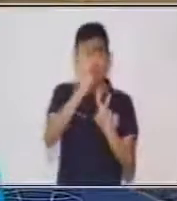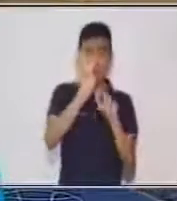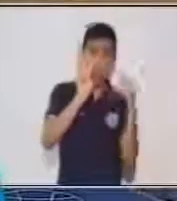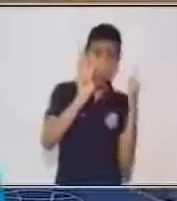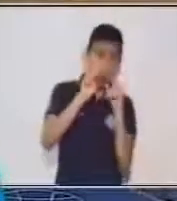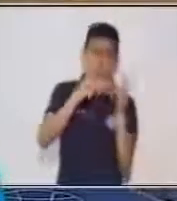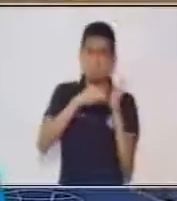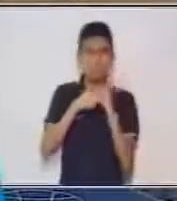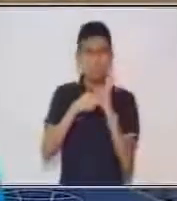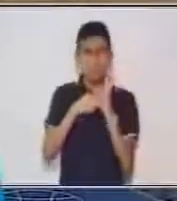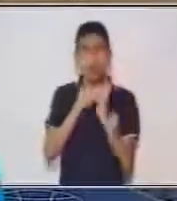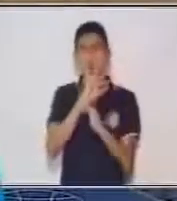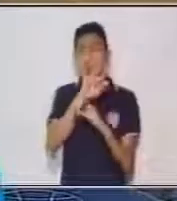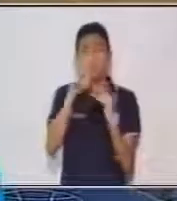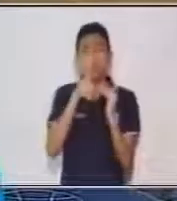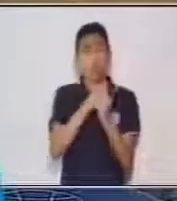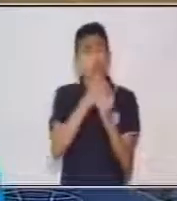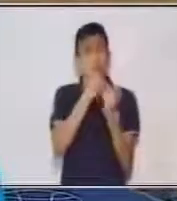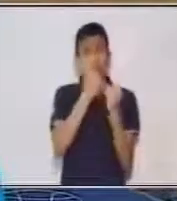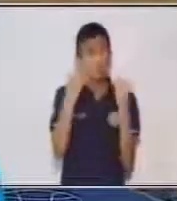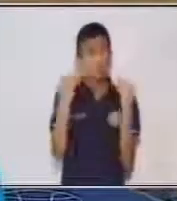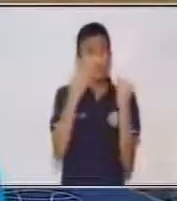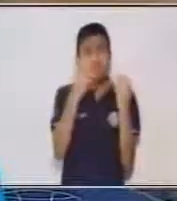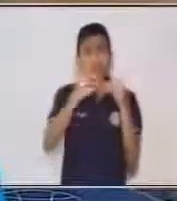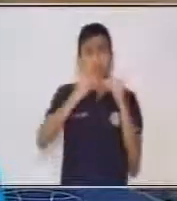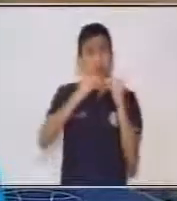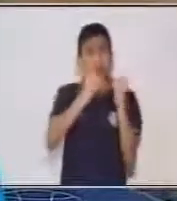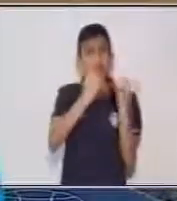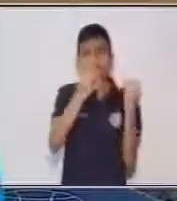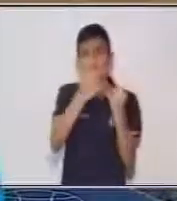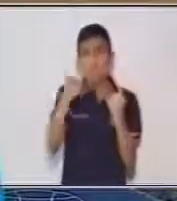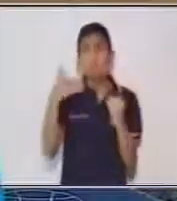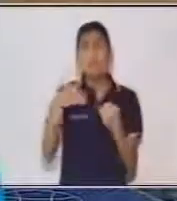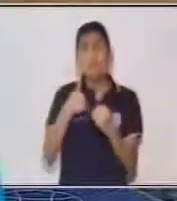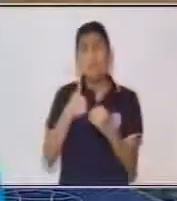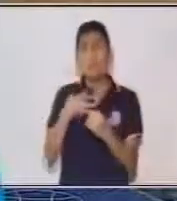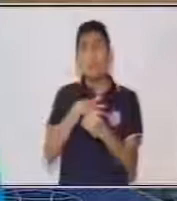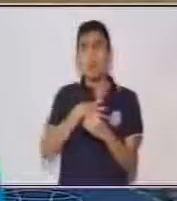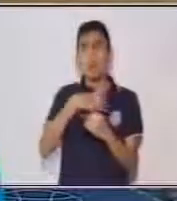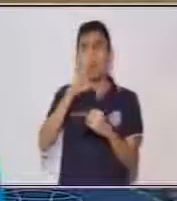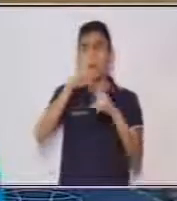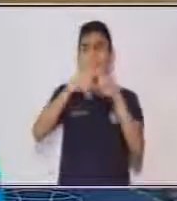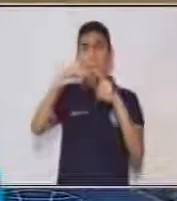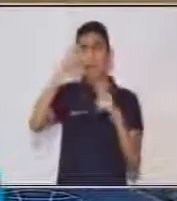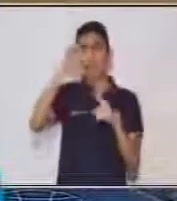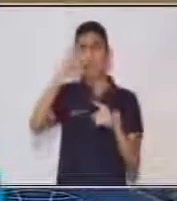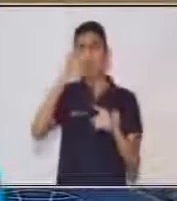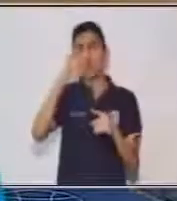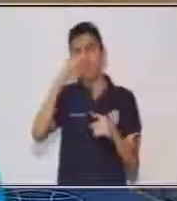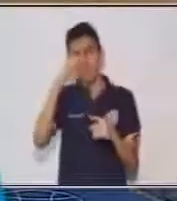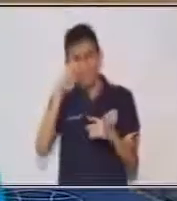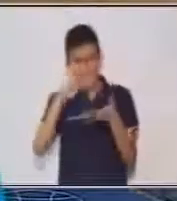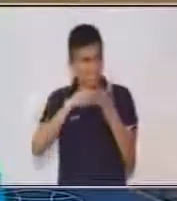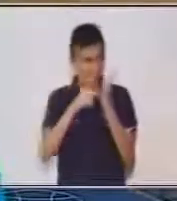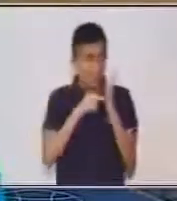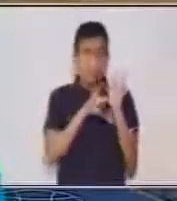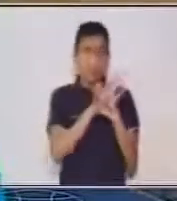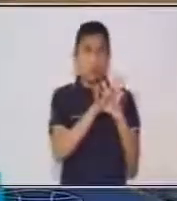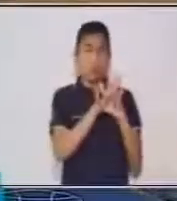significa que todo número va a estar con su exponente, en el cual va a ser